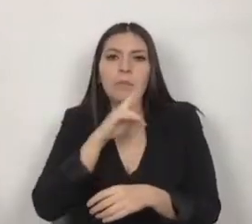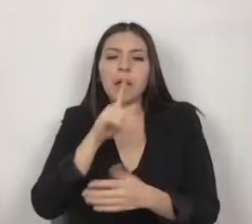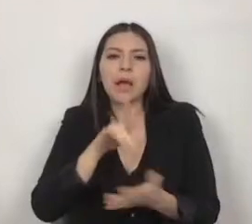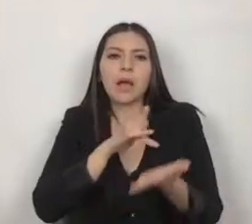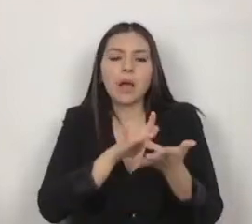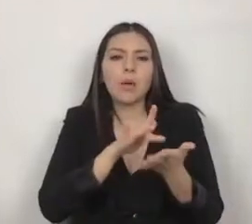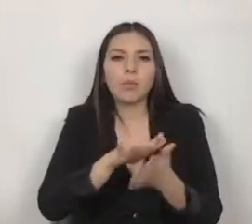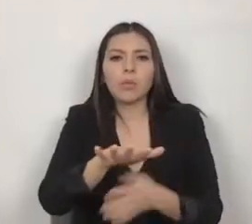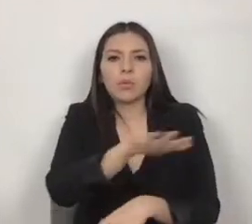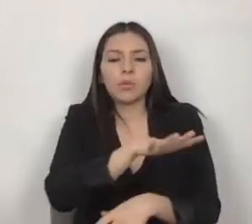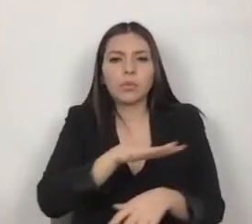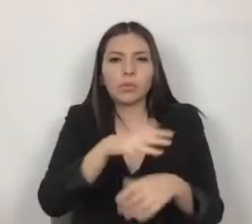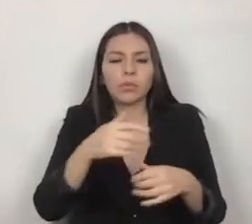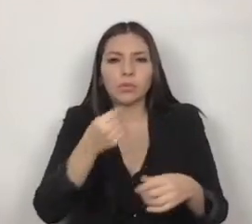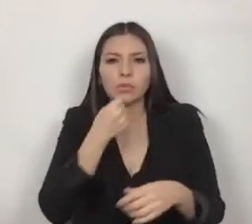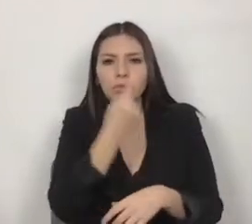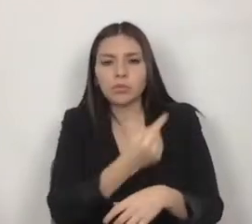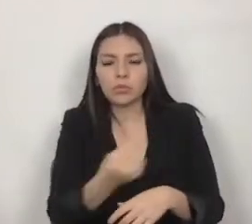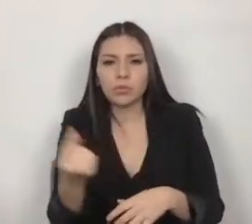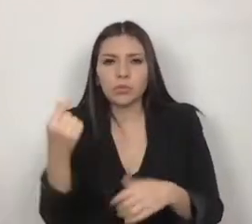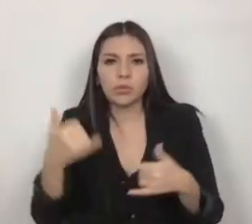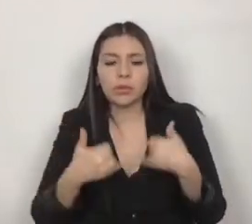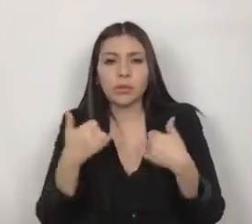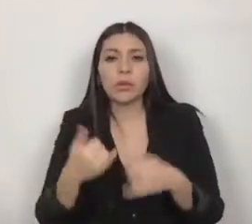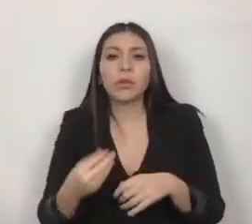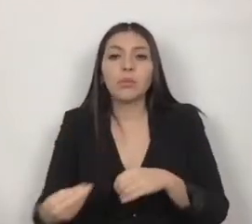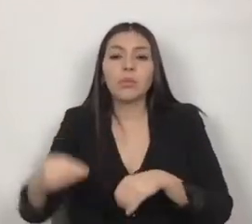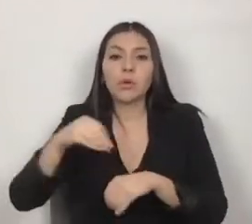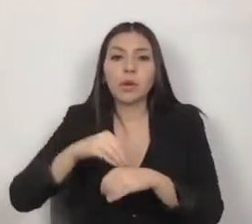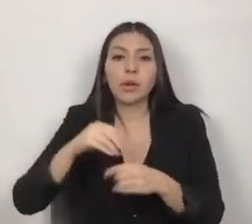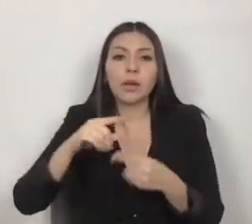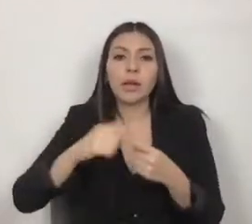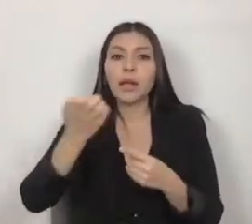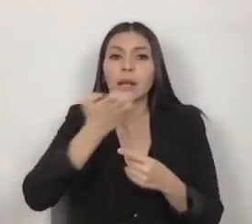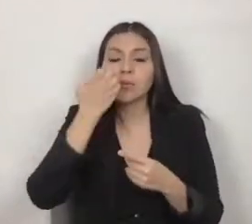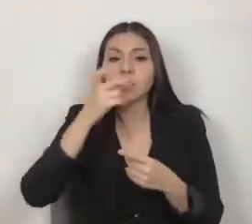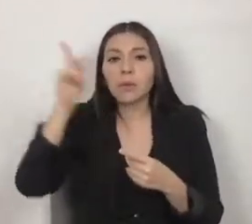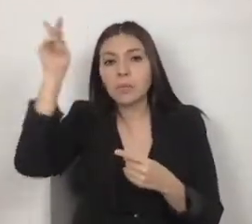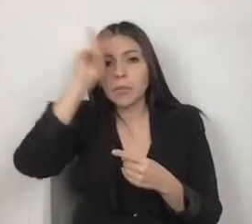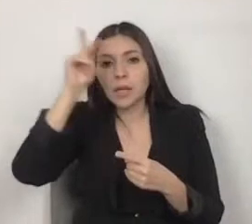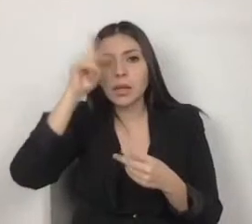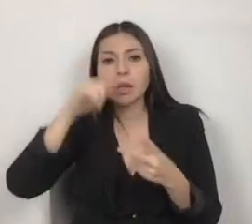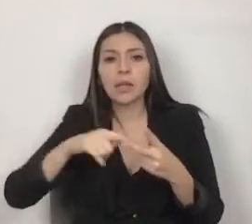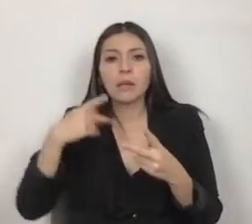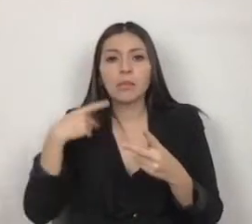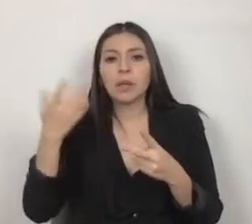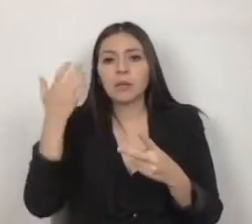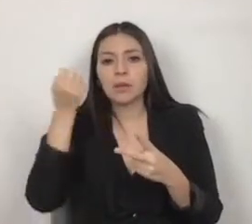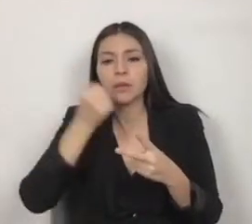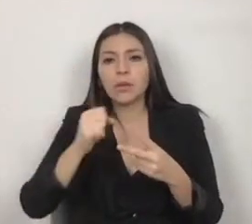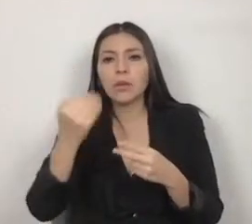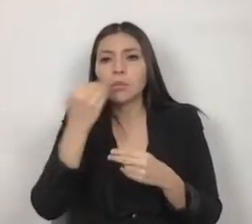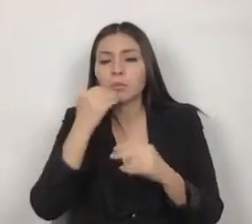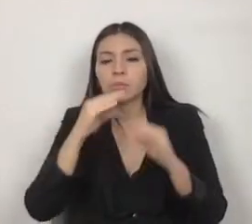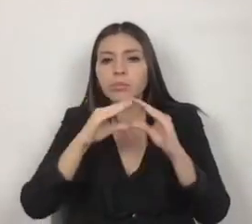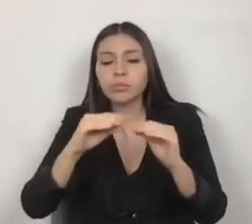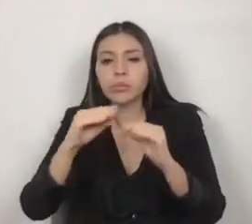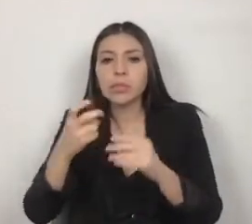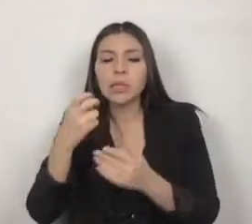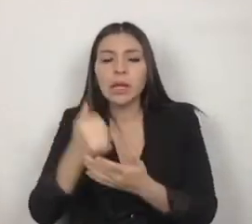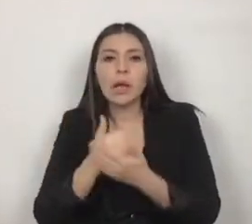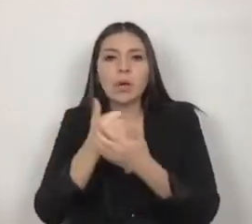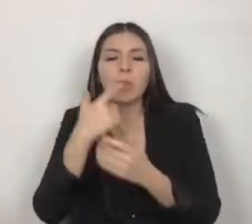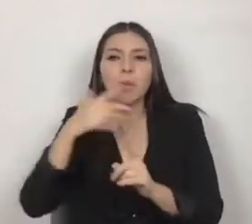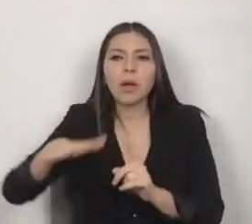psicólogos y de nutriólogos en las escuelas posibilitará que la generación de climas escolares positivos